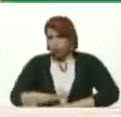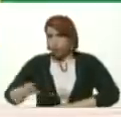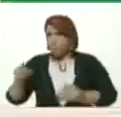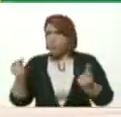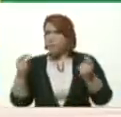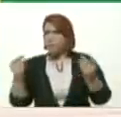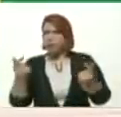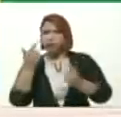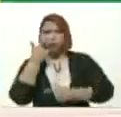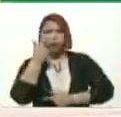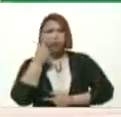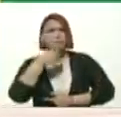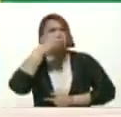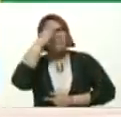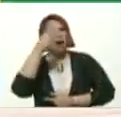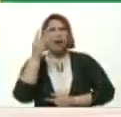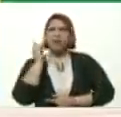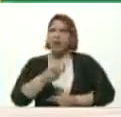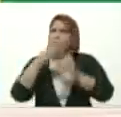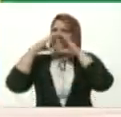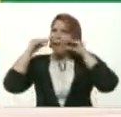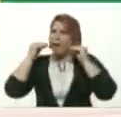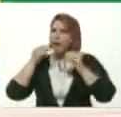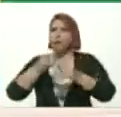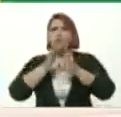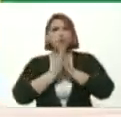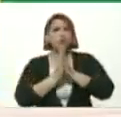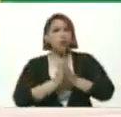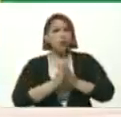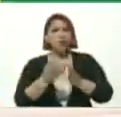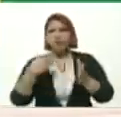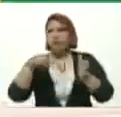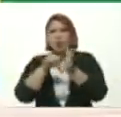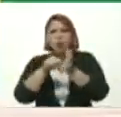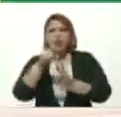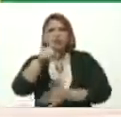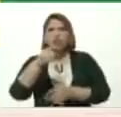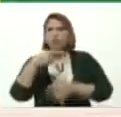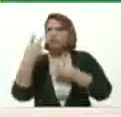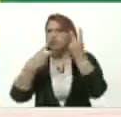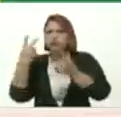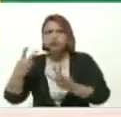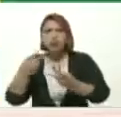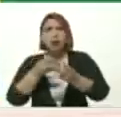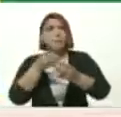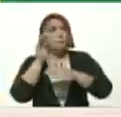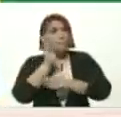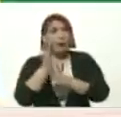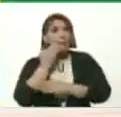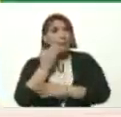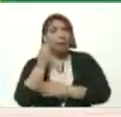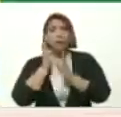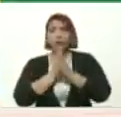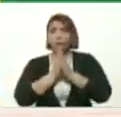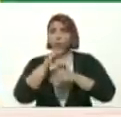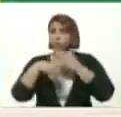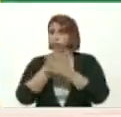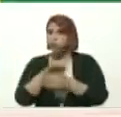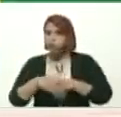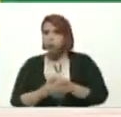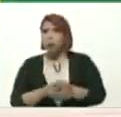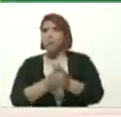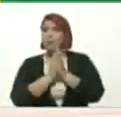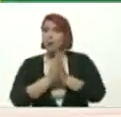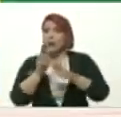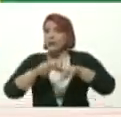moscas Papá Ponte la máscara Papá ¿Dónde estuviste hoy? Mamá Lávate las manos Llegaste de la calle No sé qué cosa